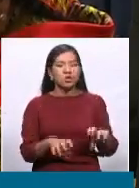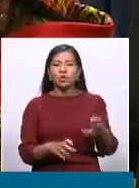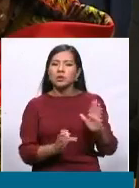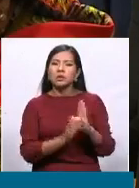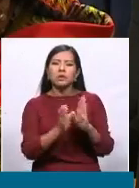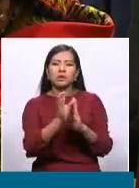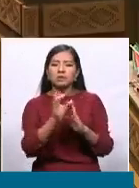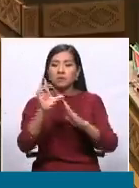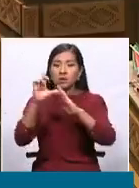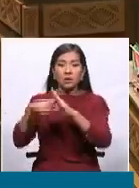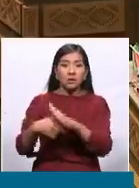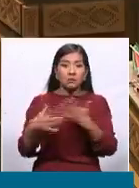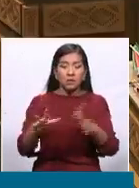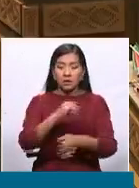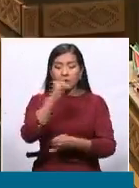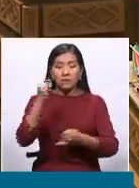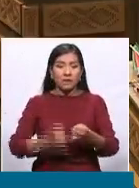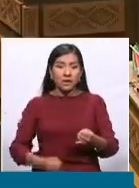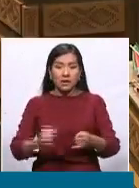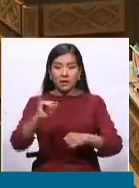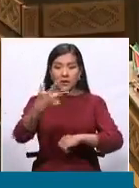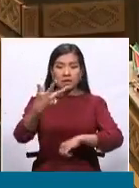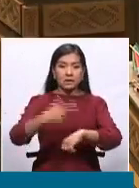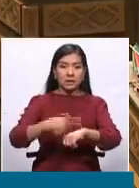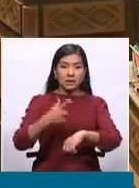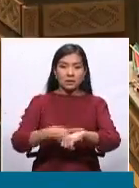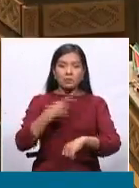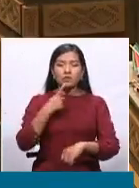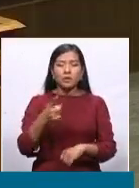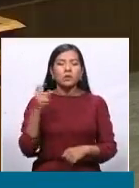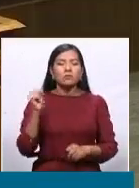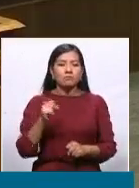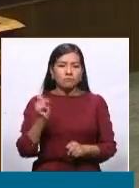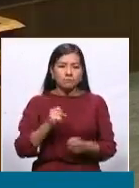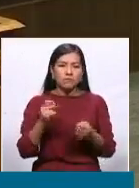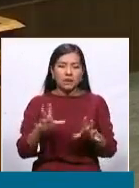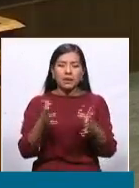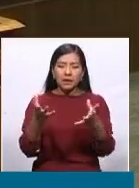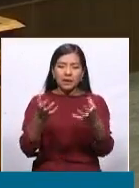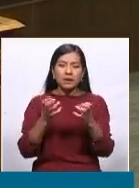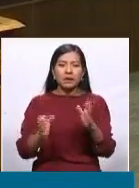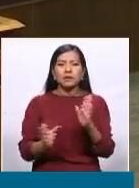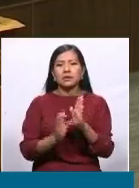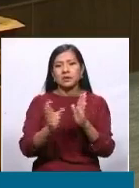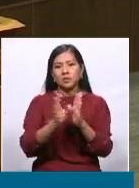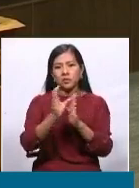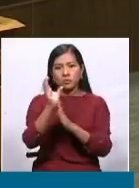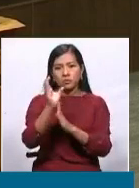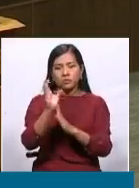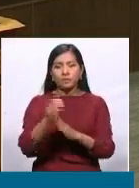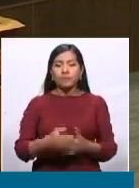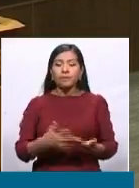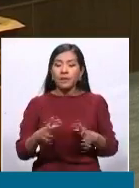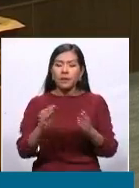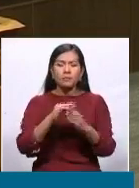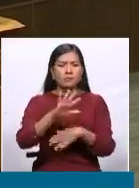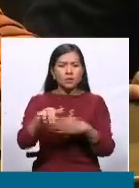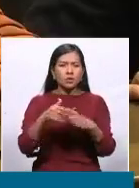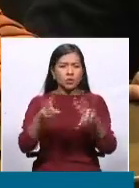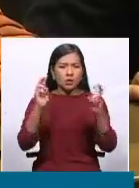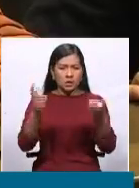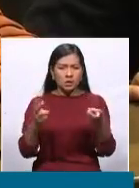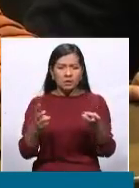luego finalmente, en una tercera etapa, dijeron que sí, sí se quería el censo. Y al margen de esta